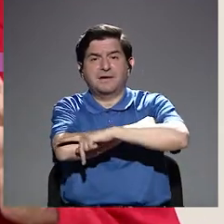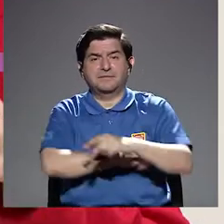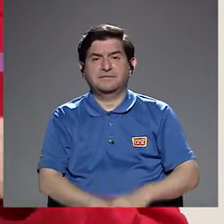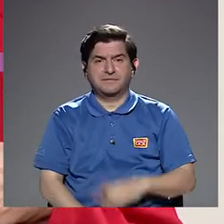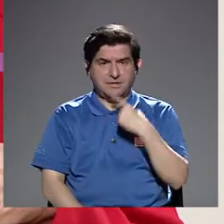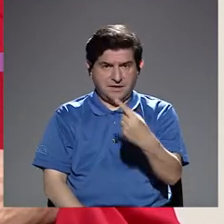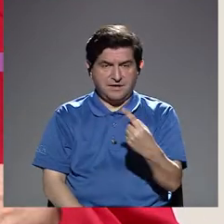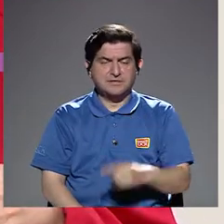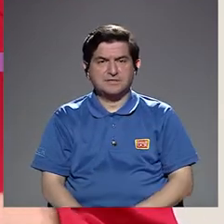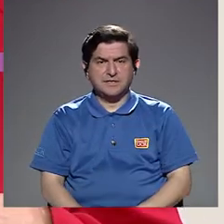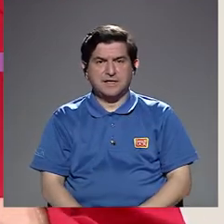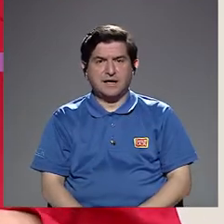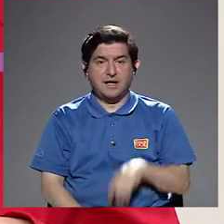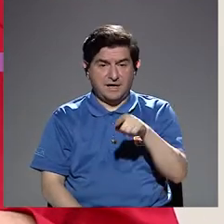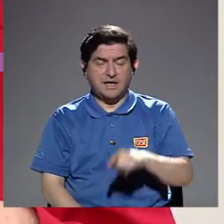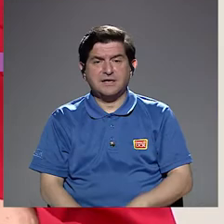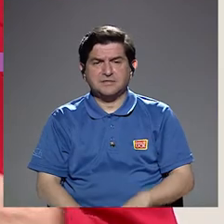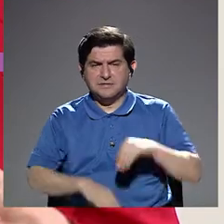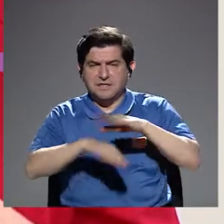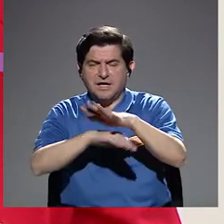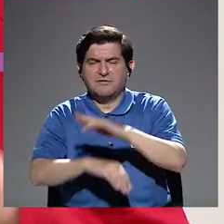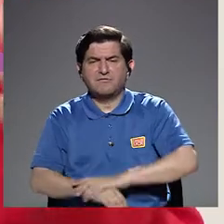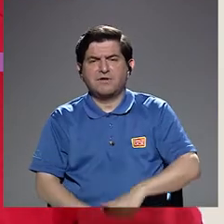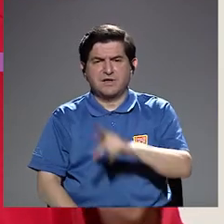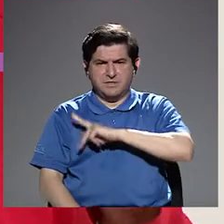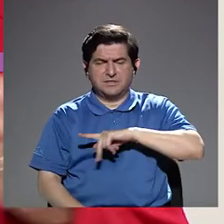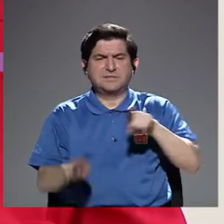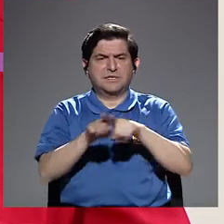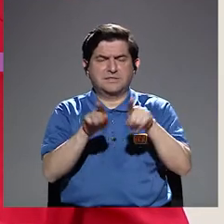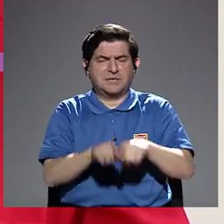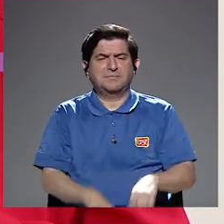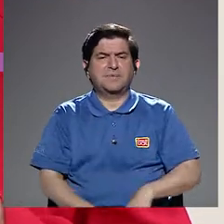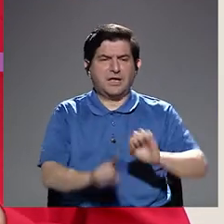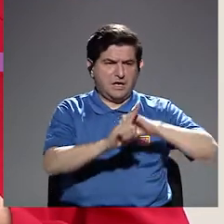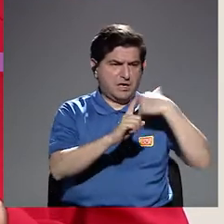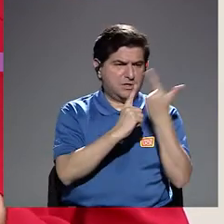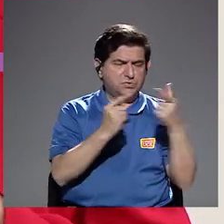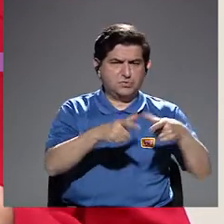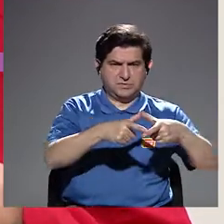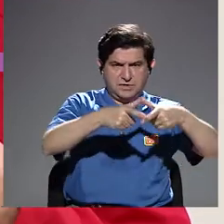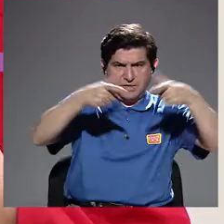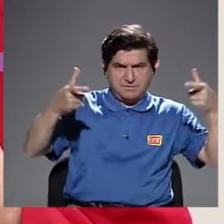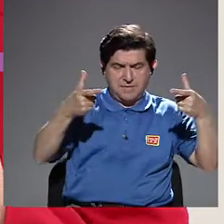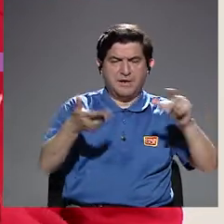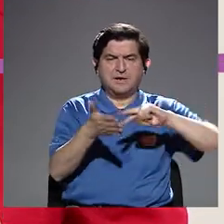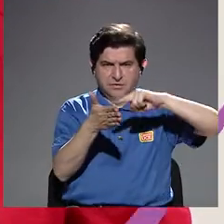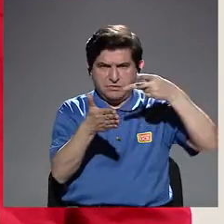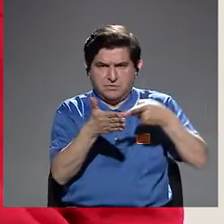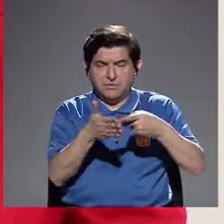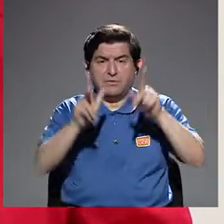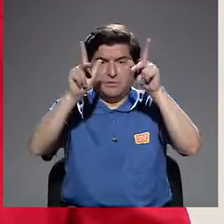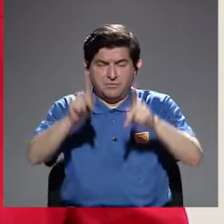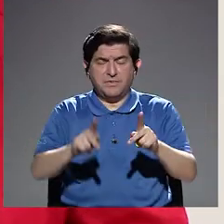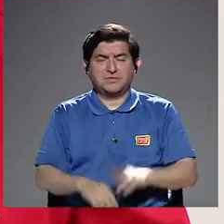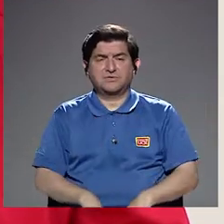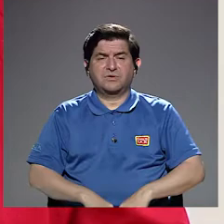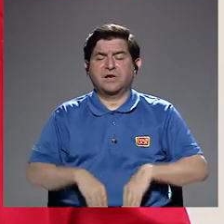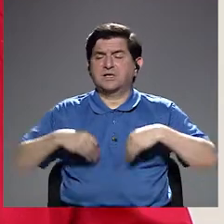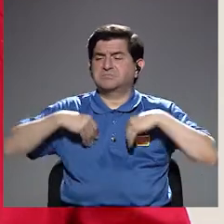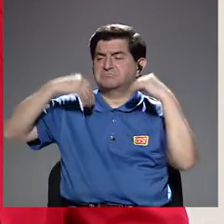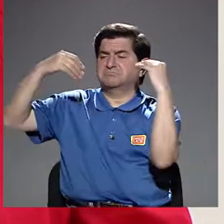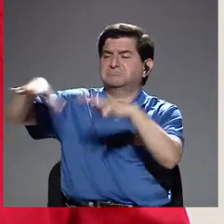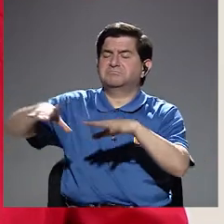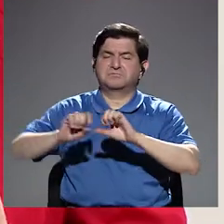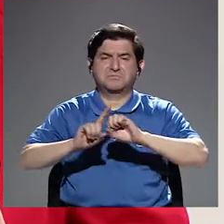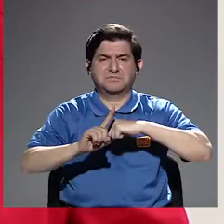Por eso les decía que esta implicación personal tiene una implicación social más macro, porque personas que dejan el sistema